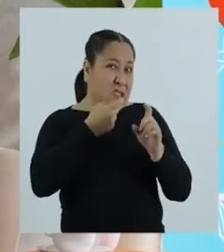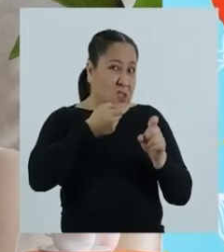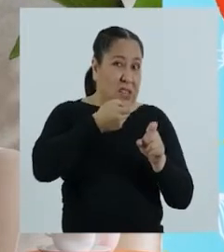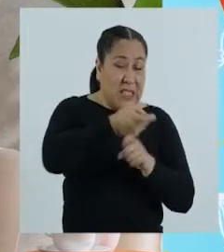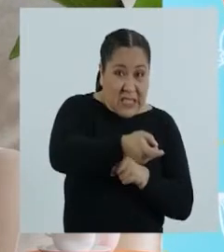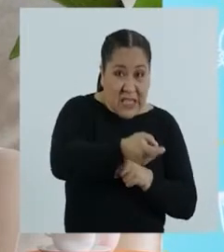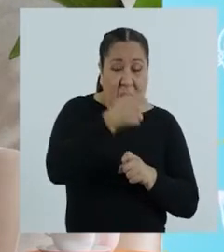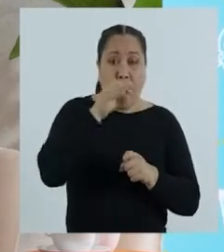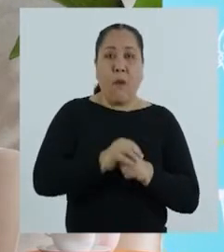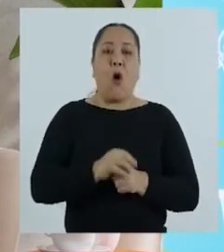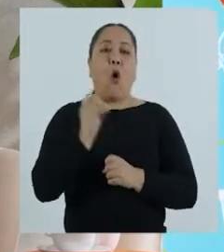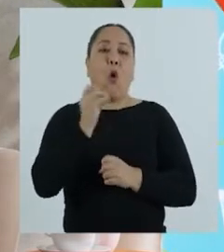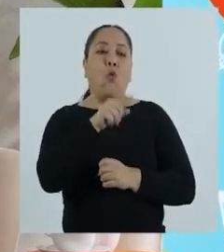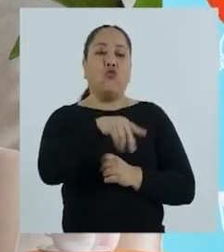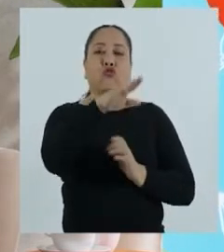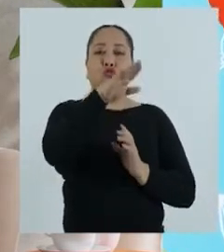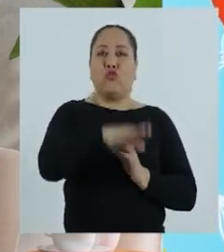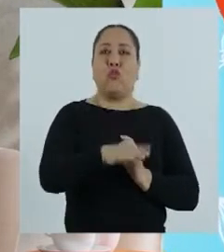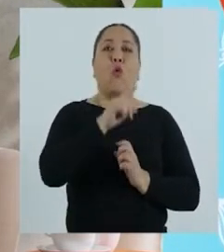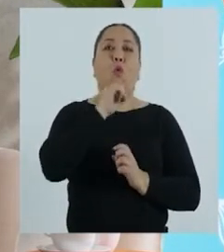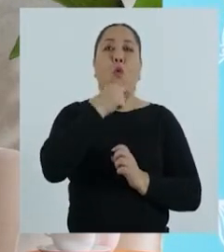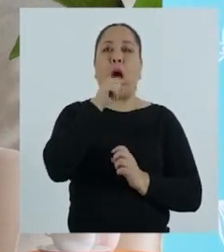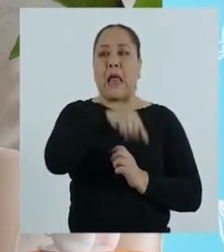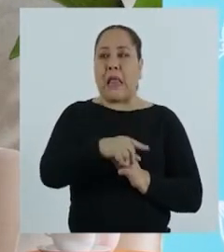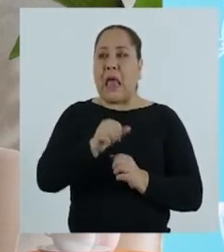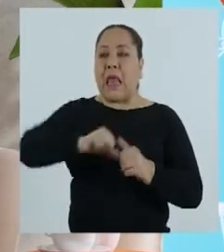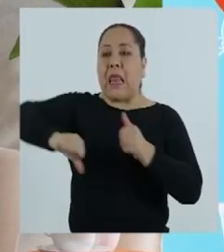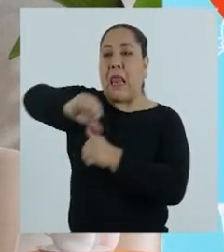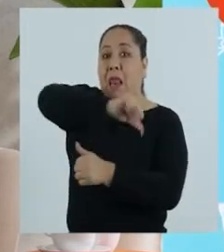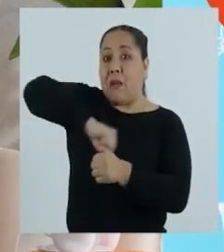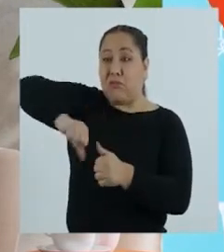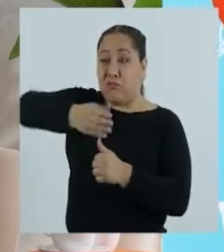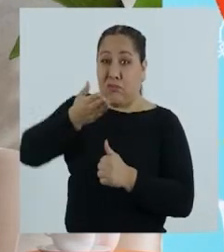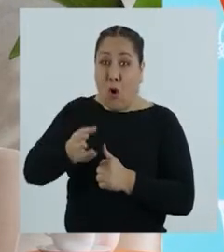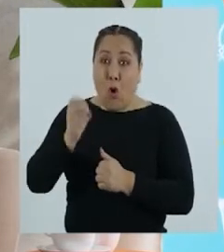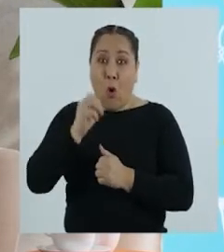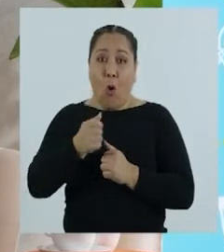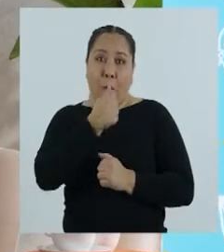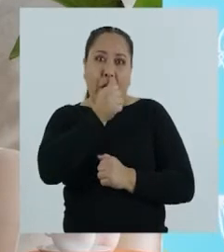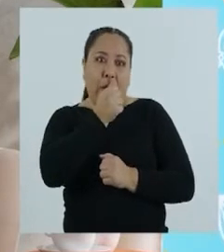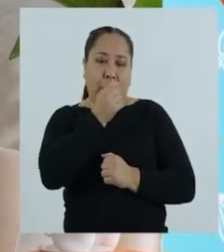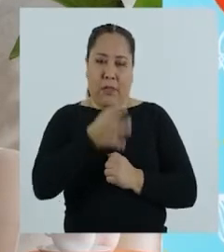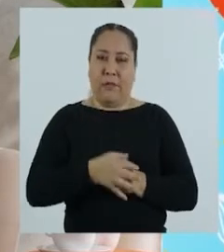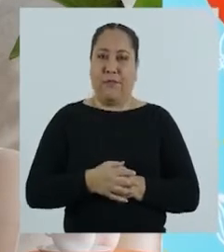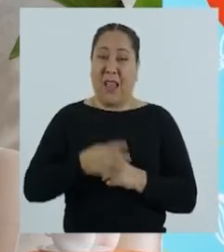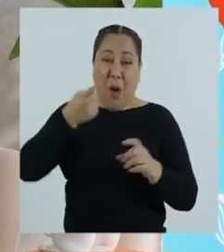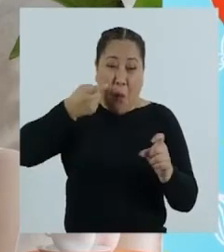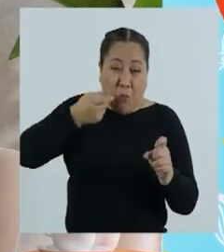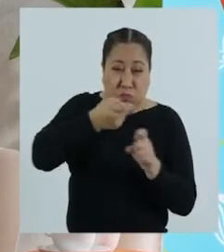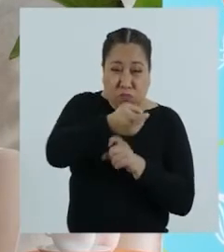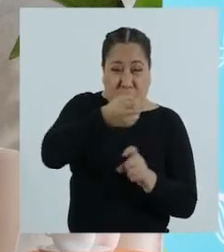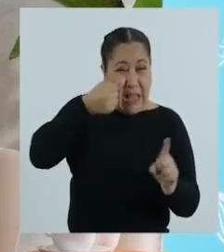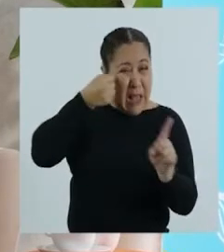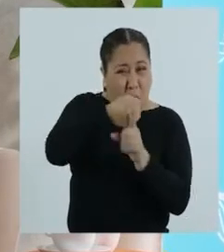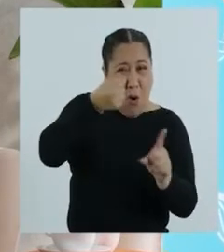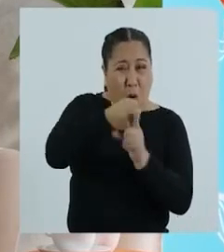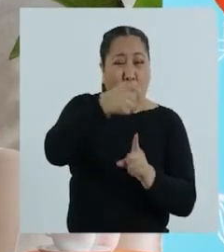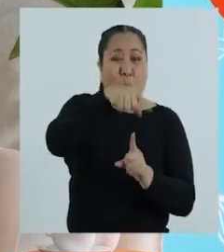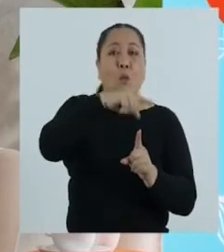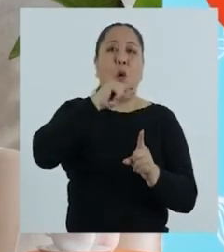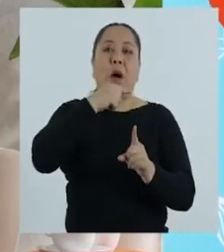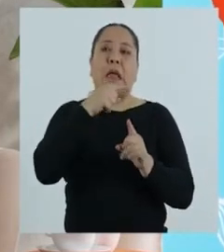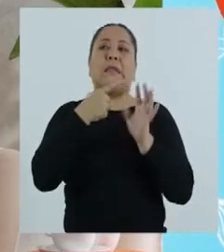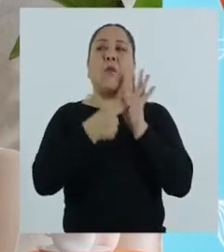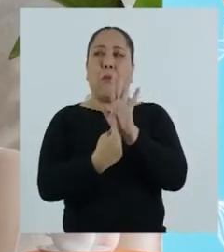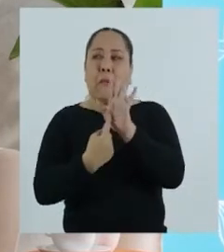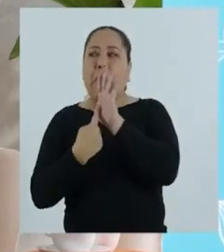o psicológico por su condición, tanto en el ámbito público como en el privado. La violencia hacia la mujer